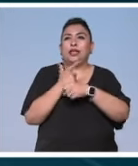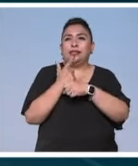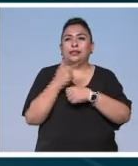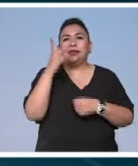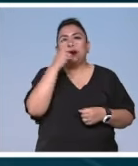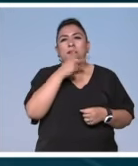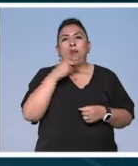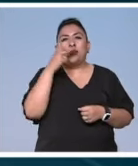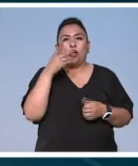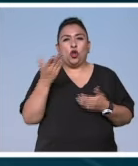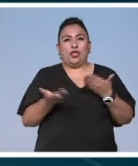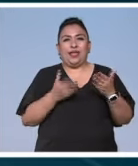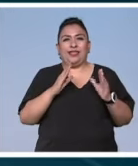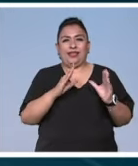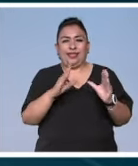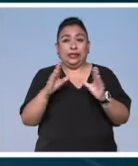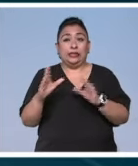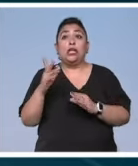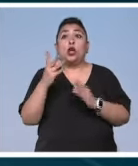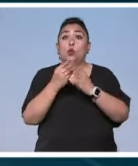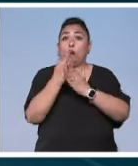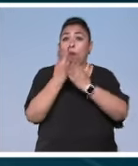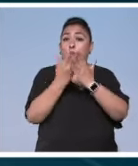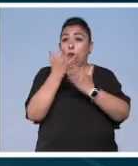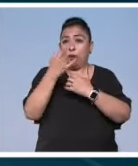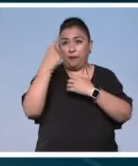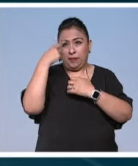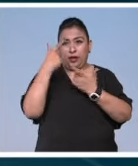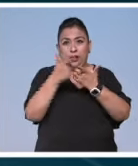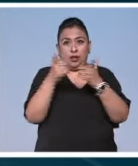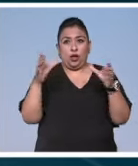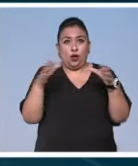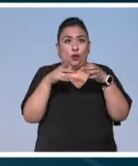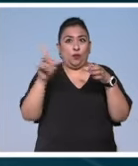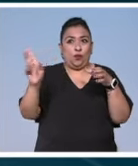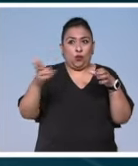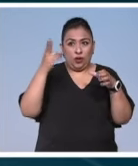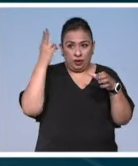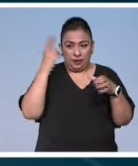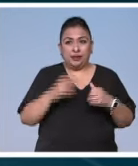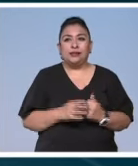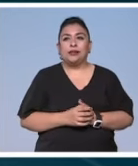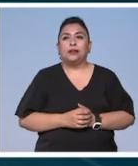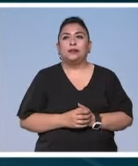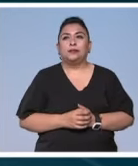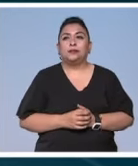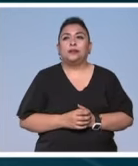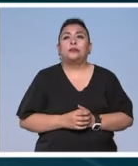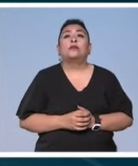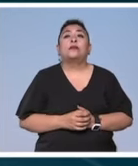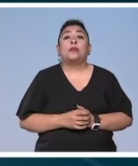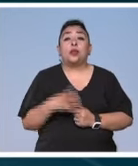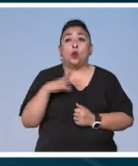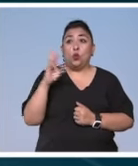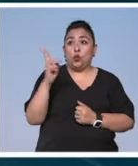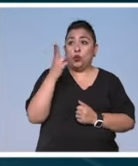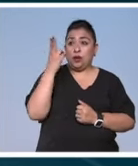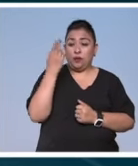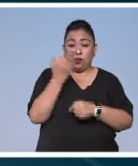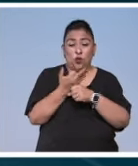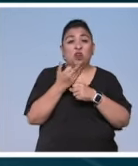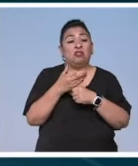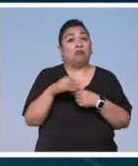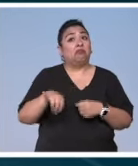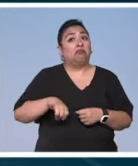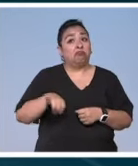en pedagogía de la danza, llega con nuevos proyectos para la agrupación universitaria. La UNAM está viviendo un momento